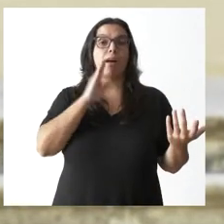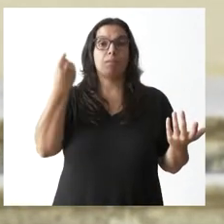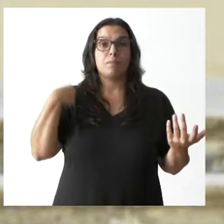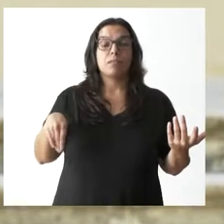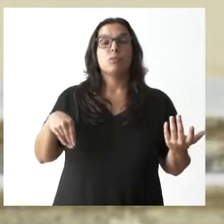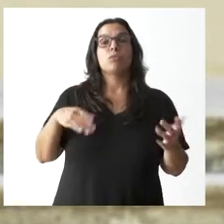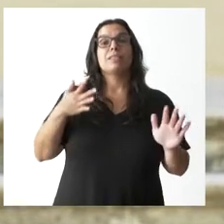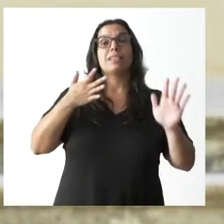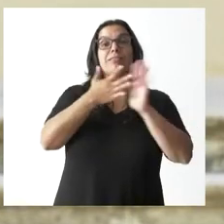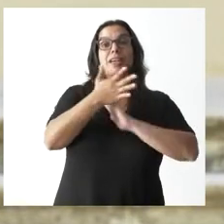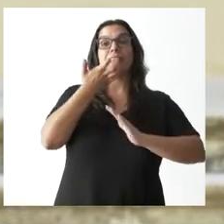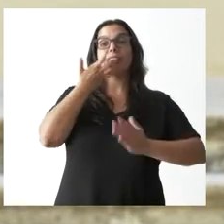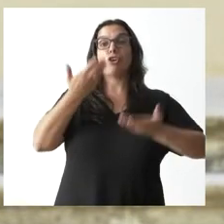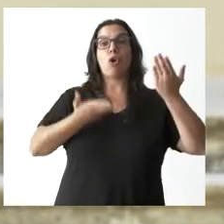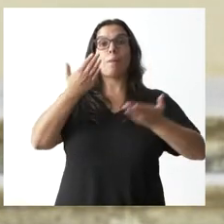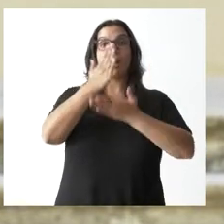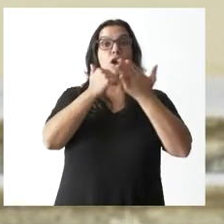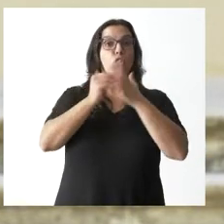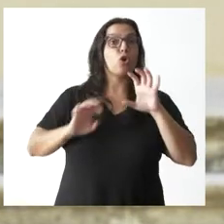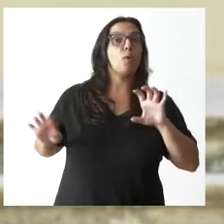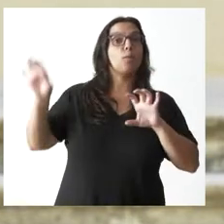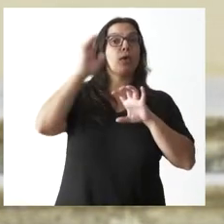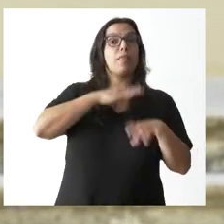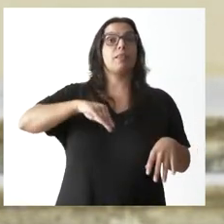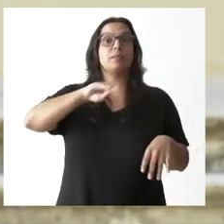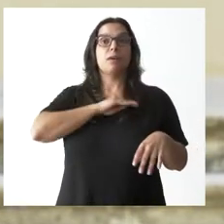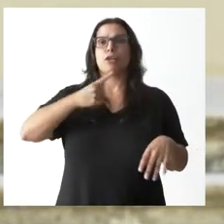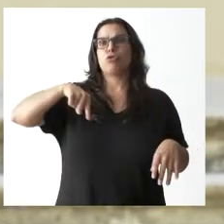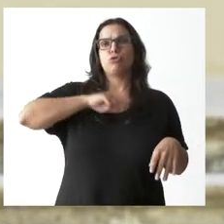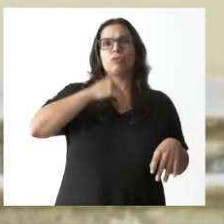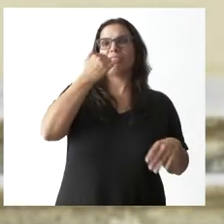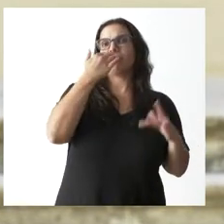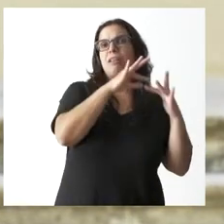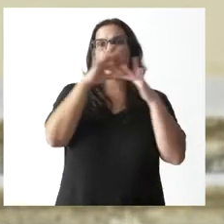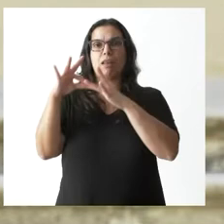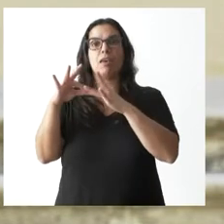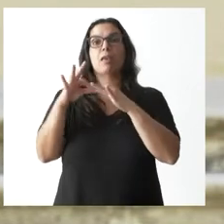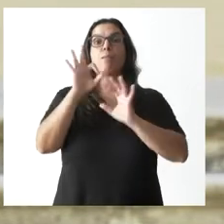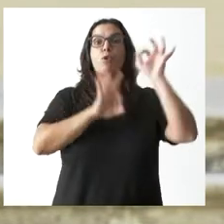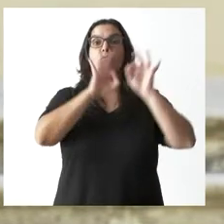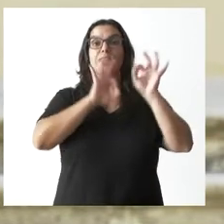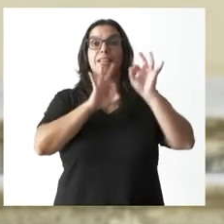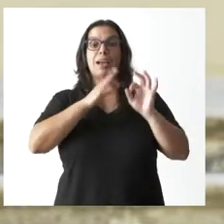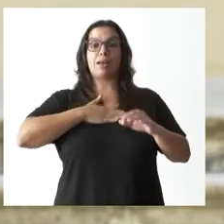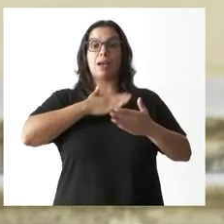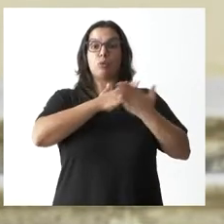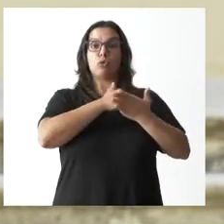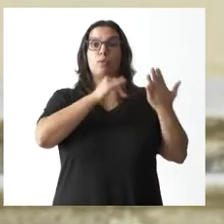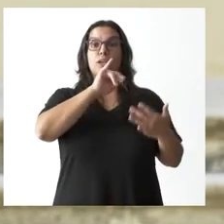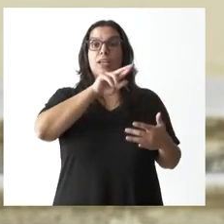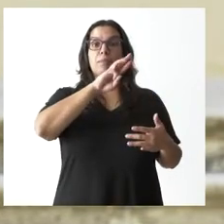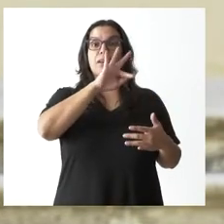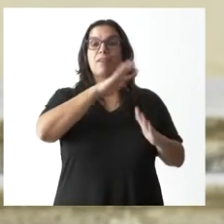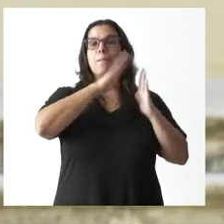estar en el grupo de cabeza de las comunidades autónomas, con un impuesto con el trauma autonómico del IRPF más bajo de toda